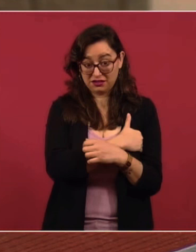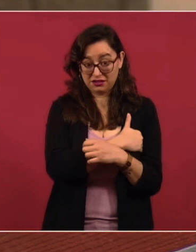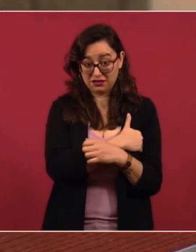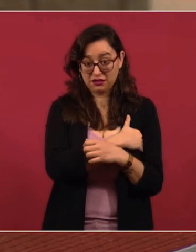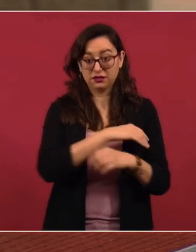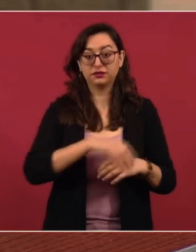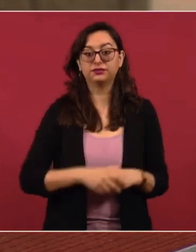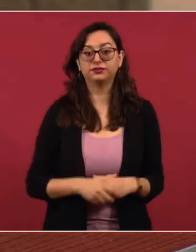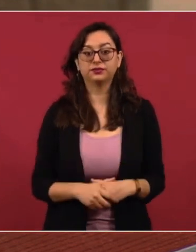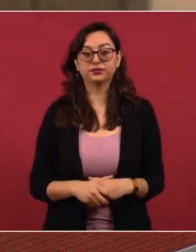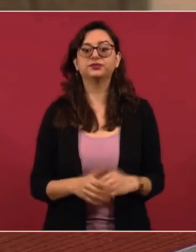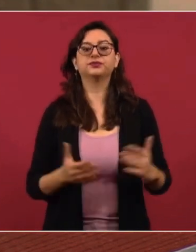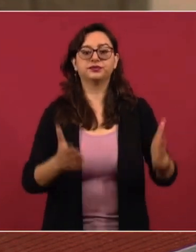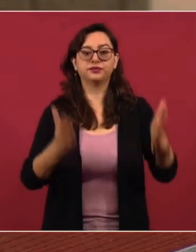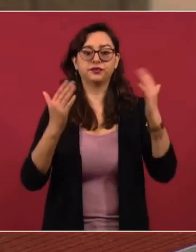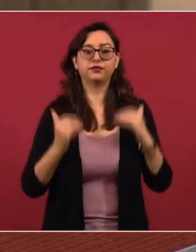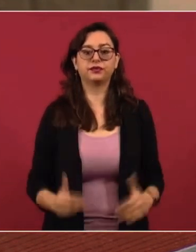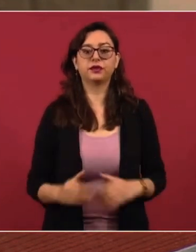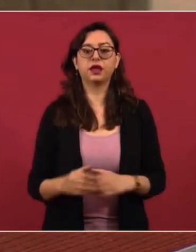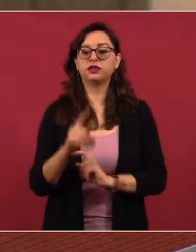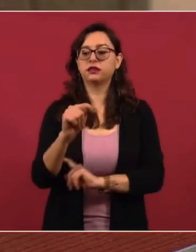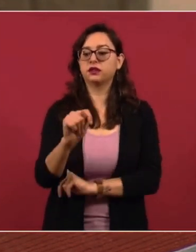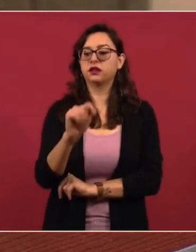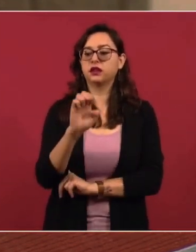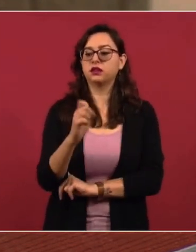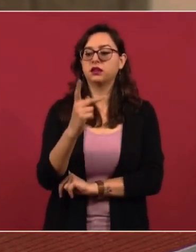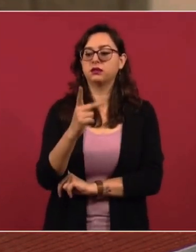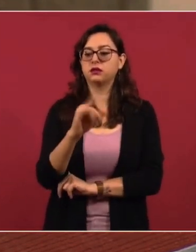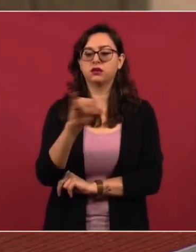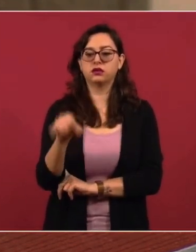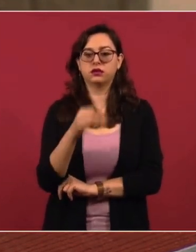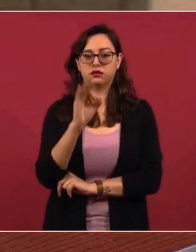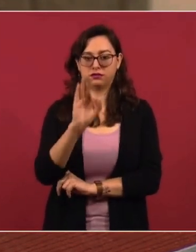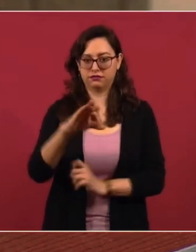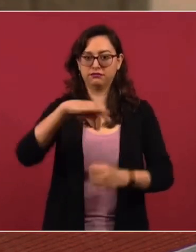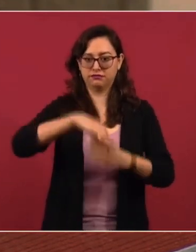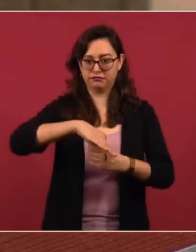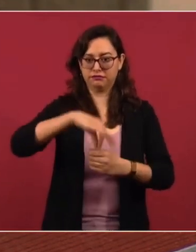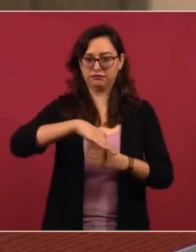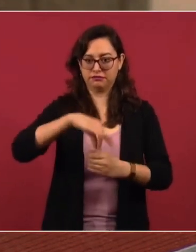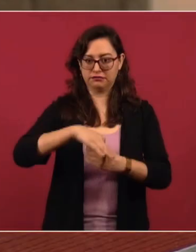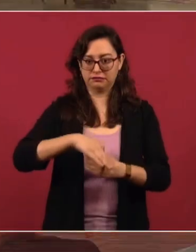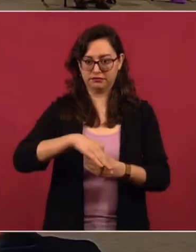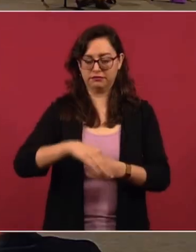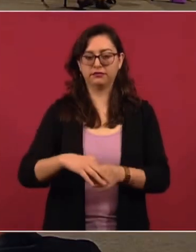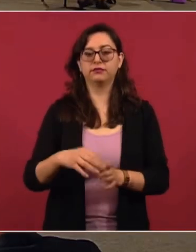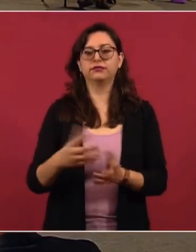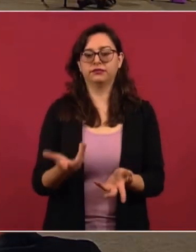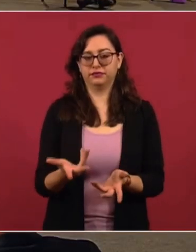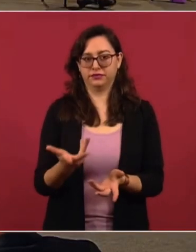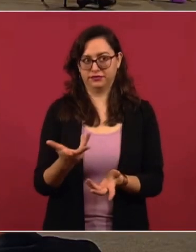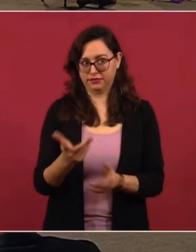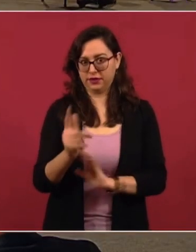Tribunal Electoral del Poder Judicial de la Federación, Tribunal Electoral,